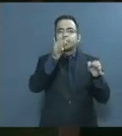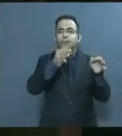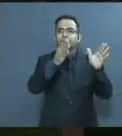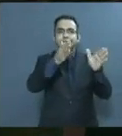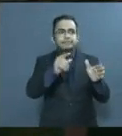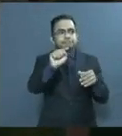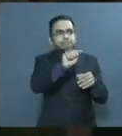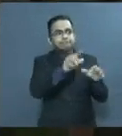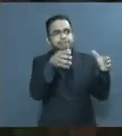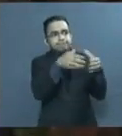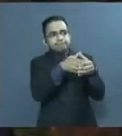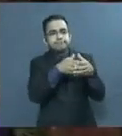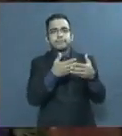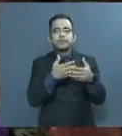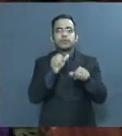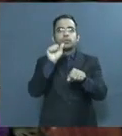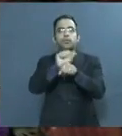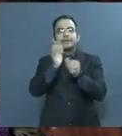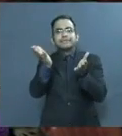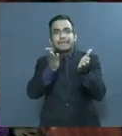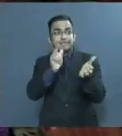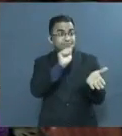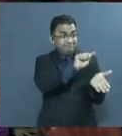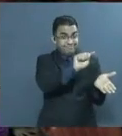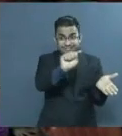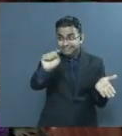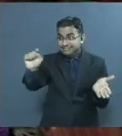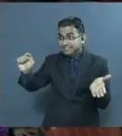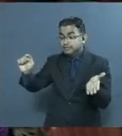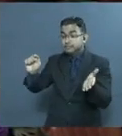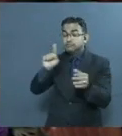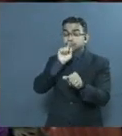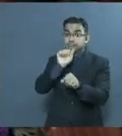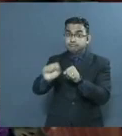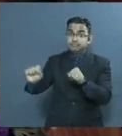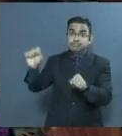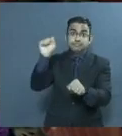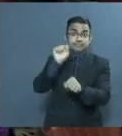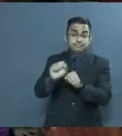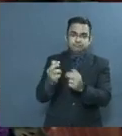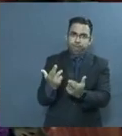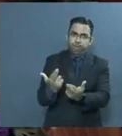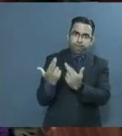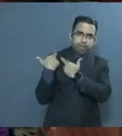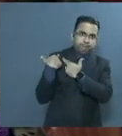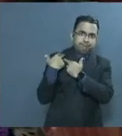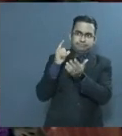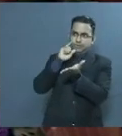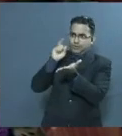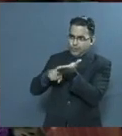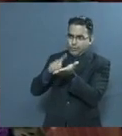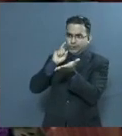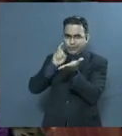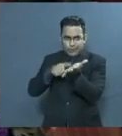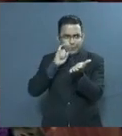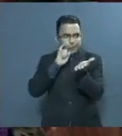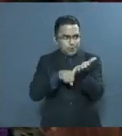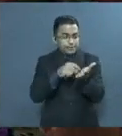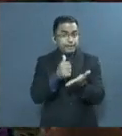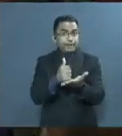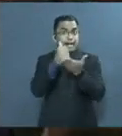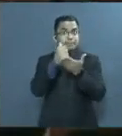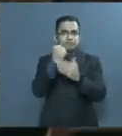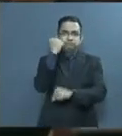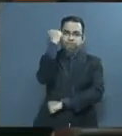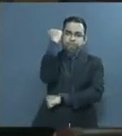y las comisiones de trabajo de jueces y servidores. Ha sido una labor de responsabilidad notable que fortalece